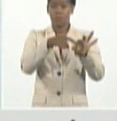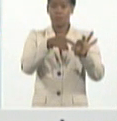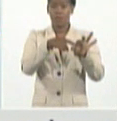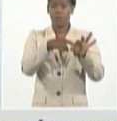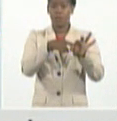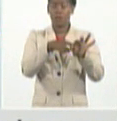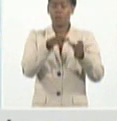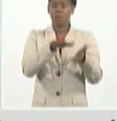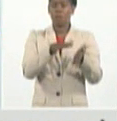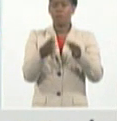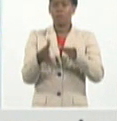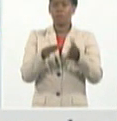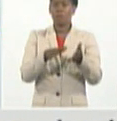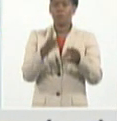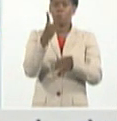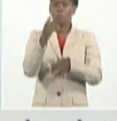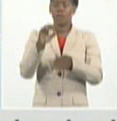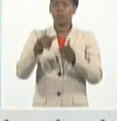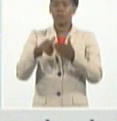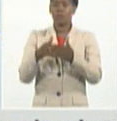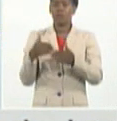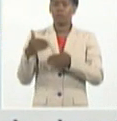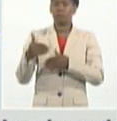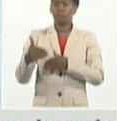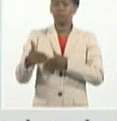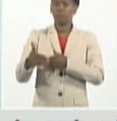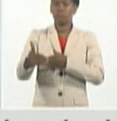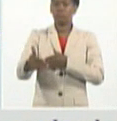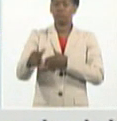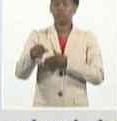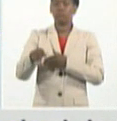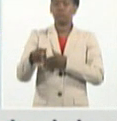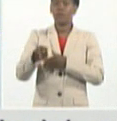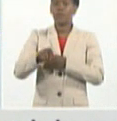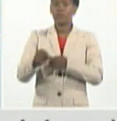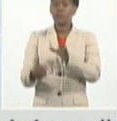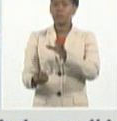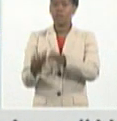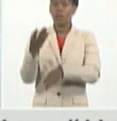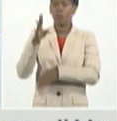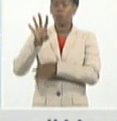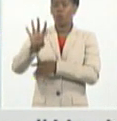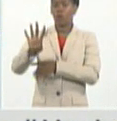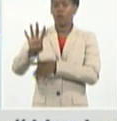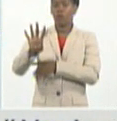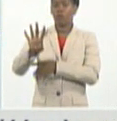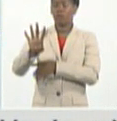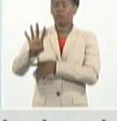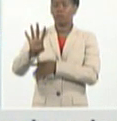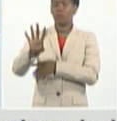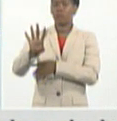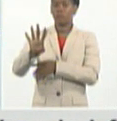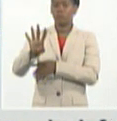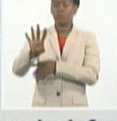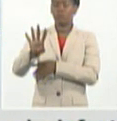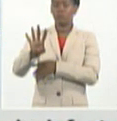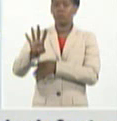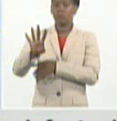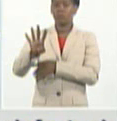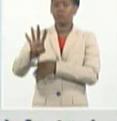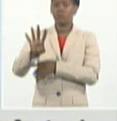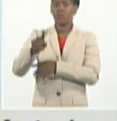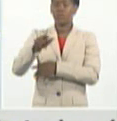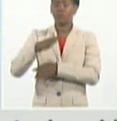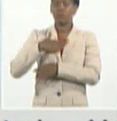20 días sin diagnosticar casos, 4 pacientes. Estamos hablando de pacientes que arribaron a